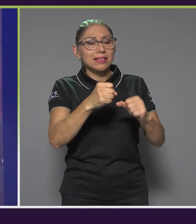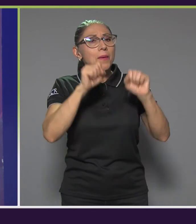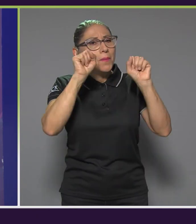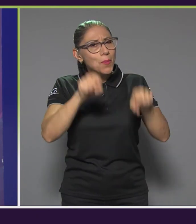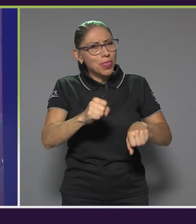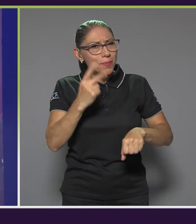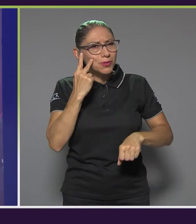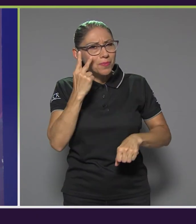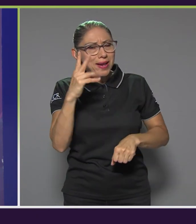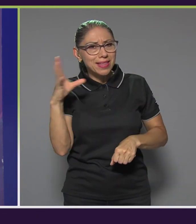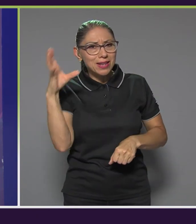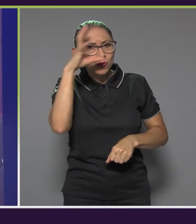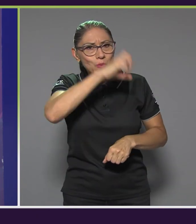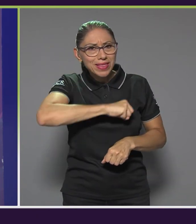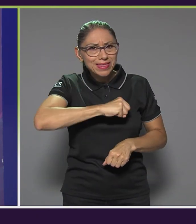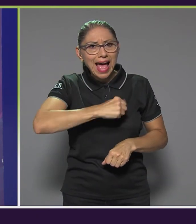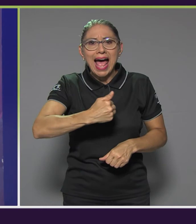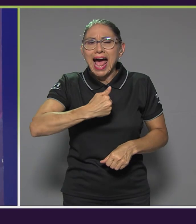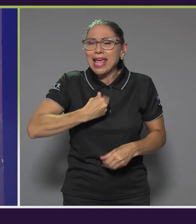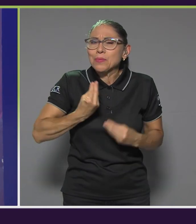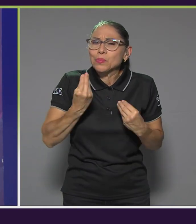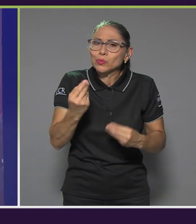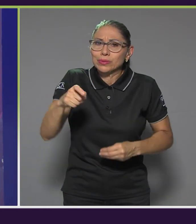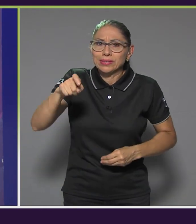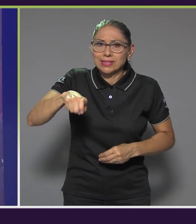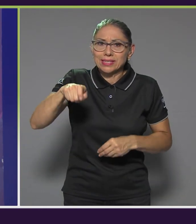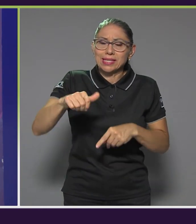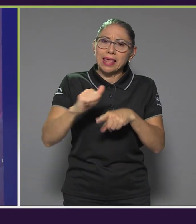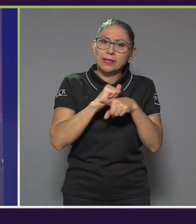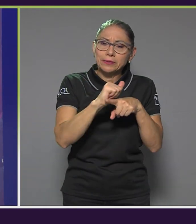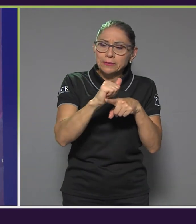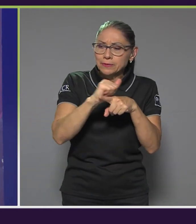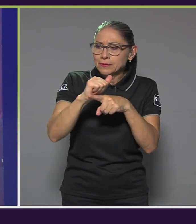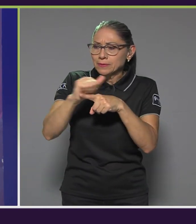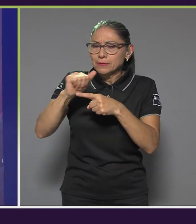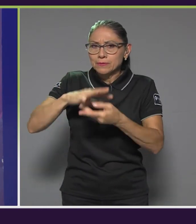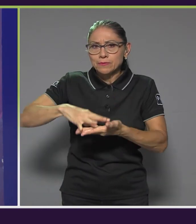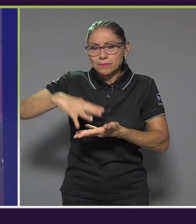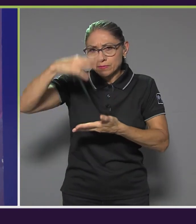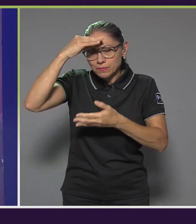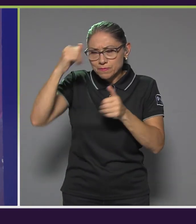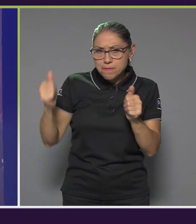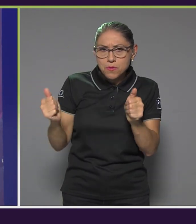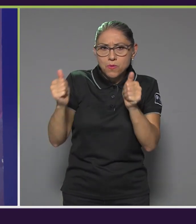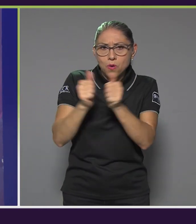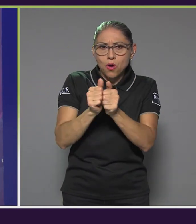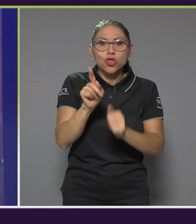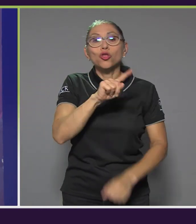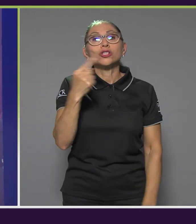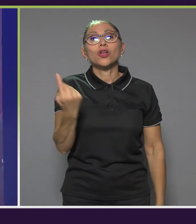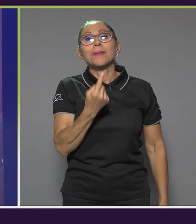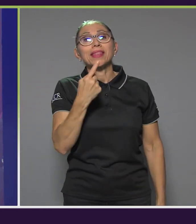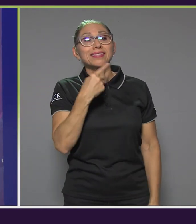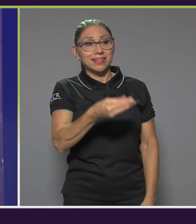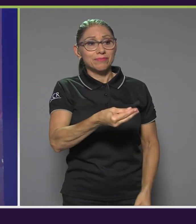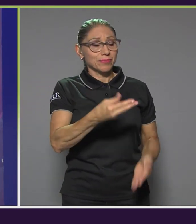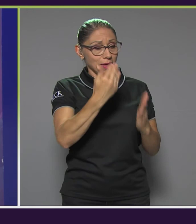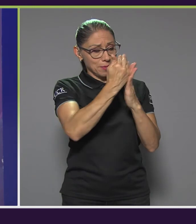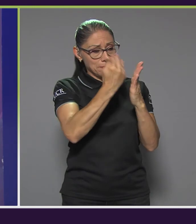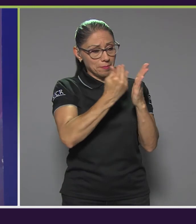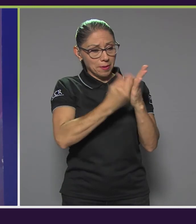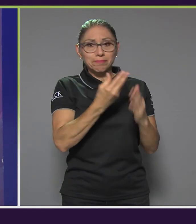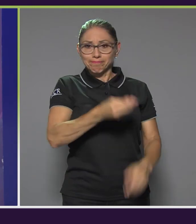existe una necesidad muy grande de capacitación y acompañamiento. No es nada más decirle a las municipalidades, tomen la guía, implementen la